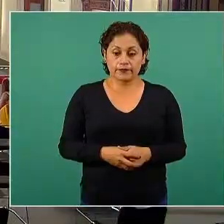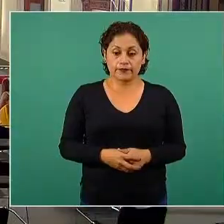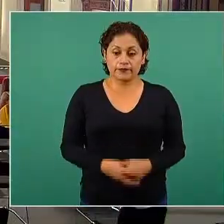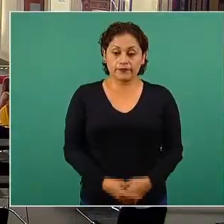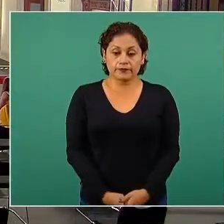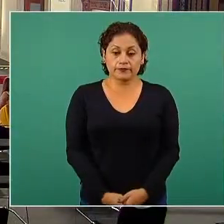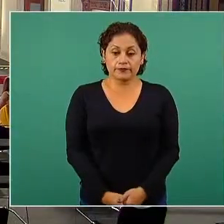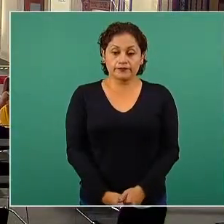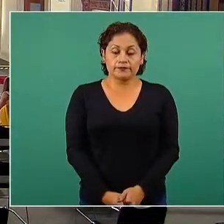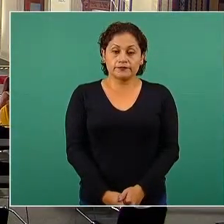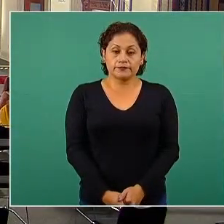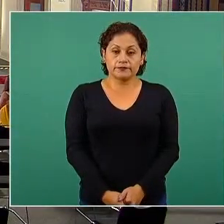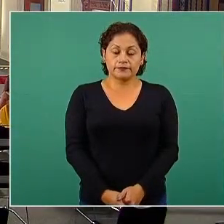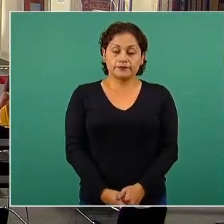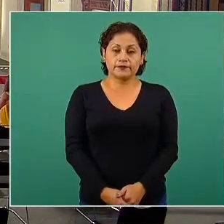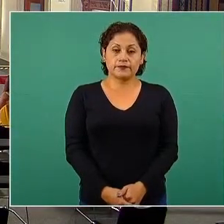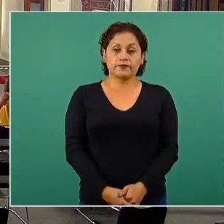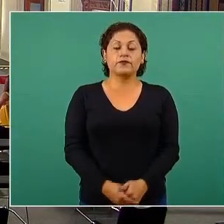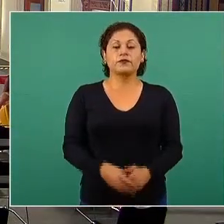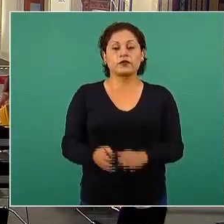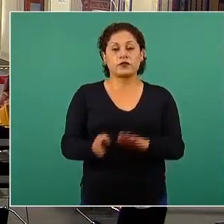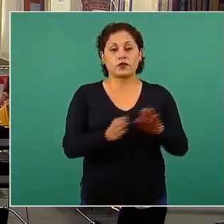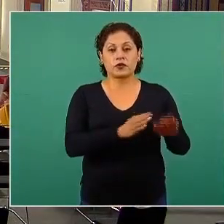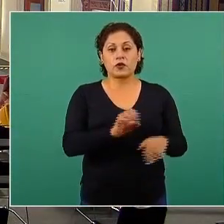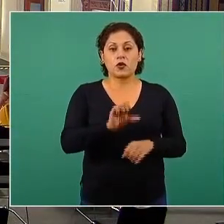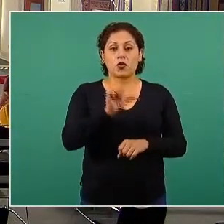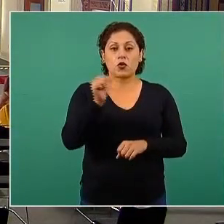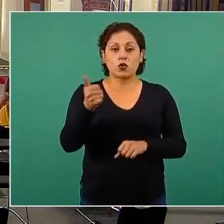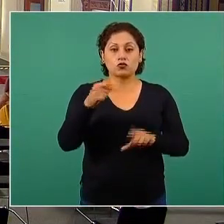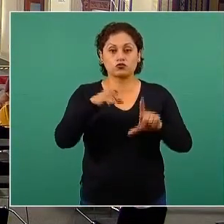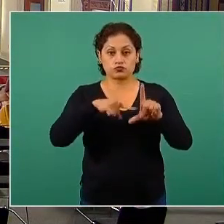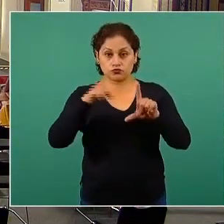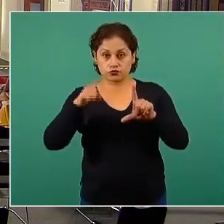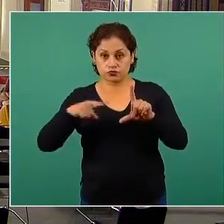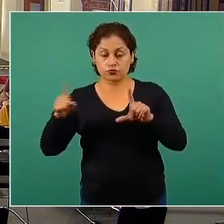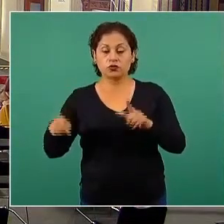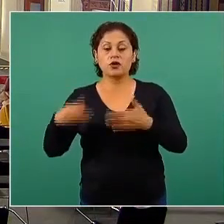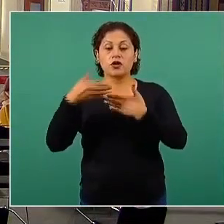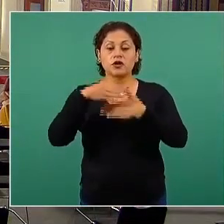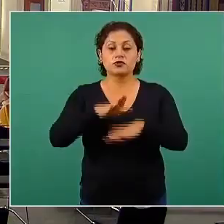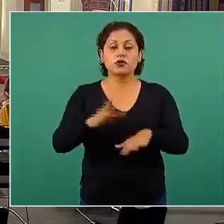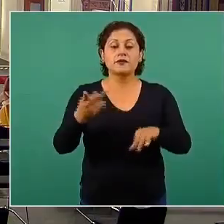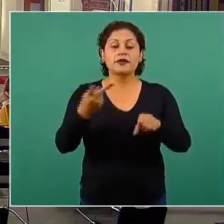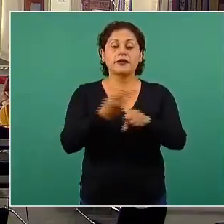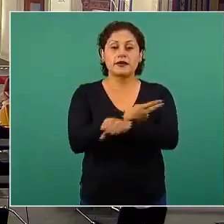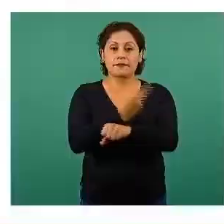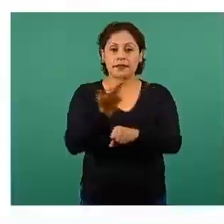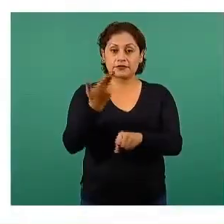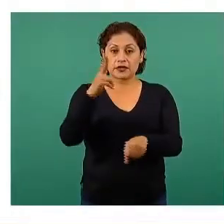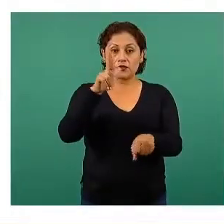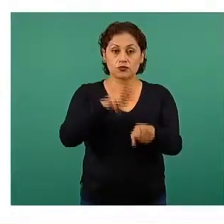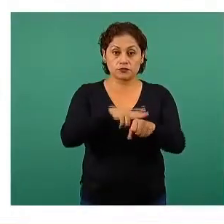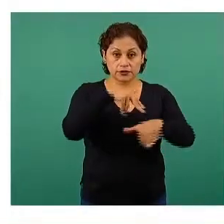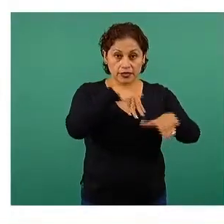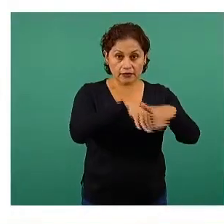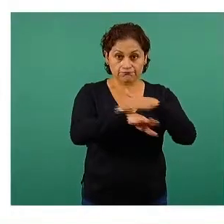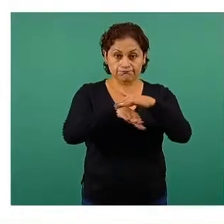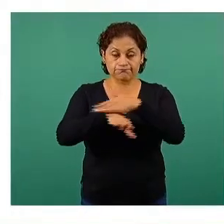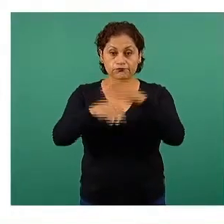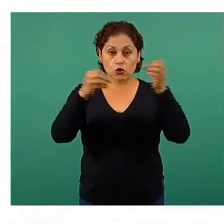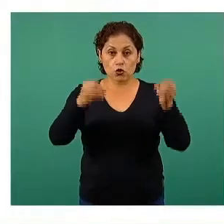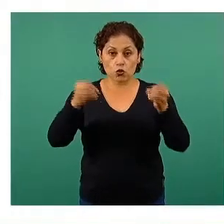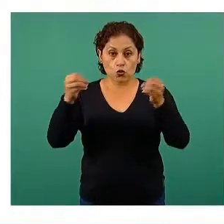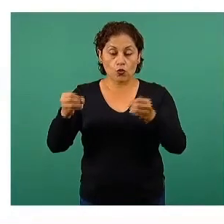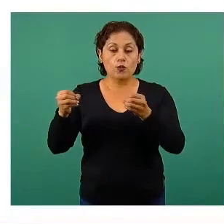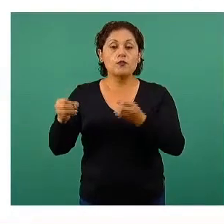La curva epidémica sobre las hospitalizaciones, que muy importantemente vemos como del pico máximo del